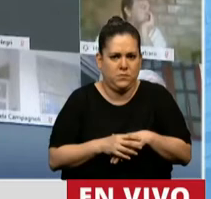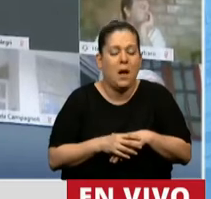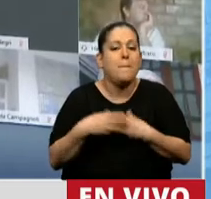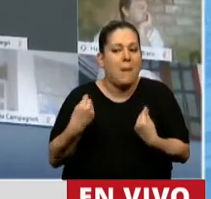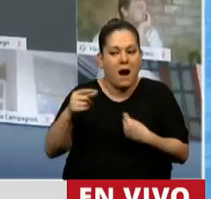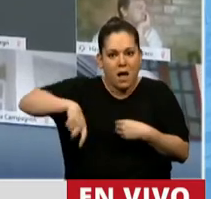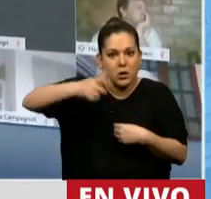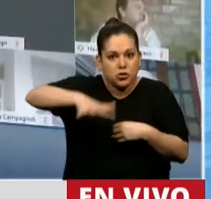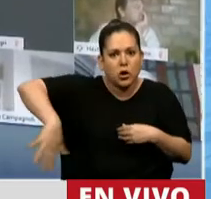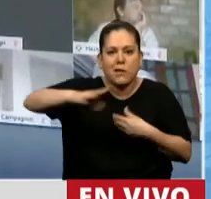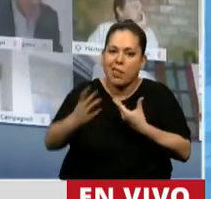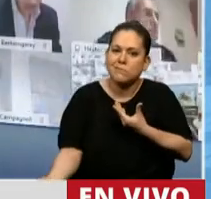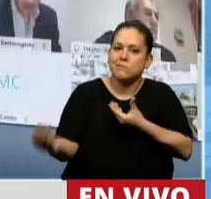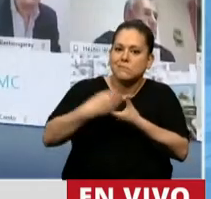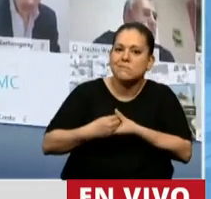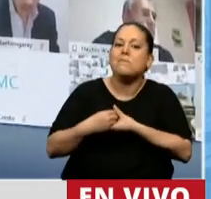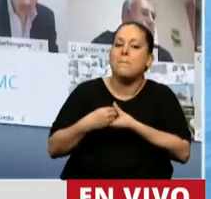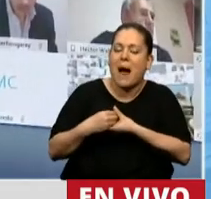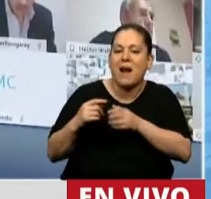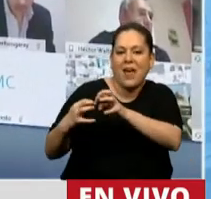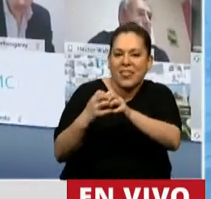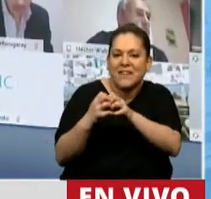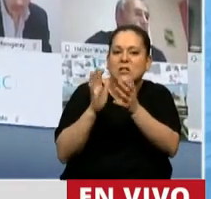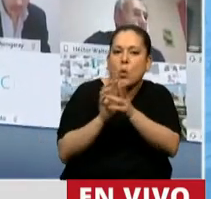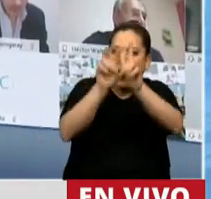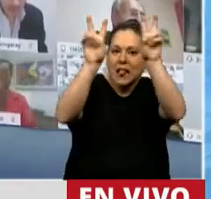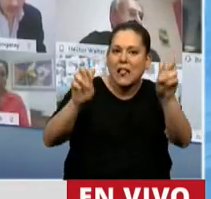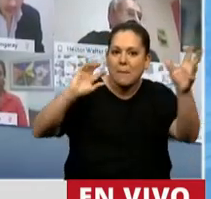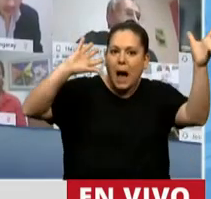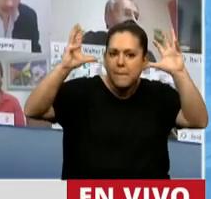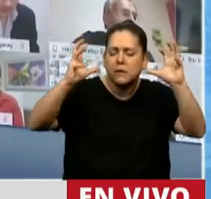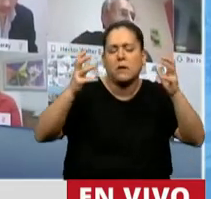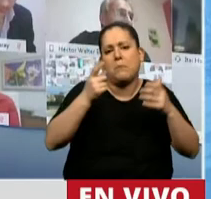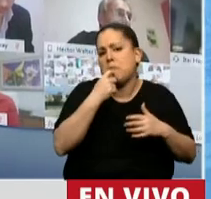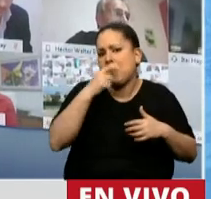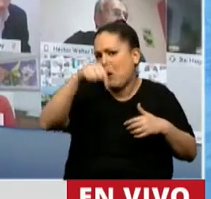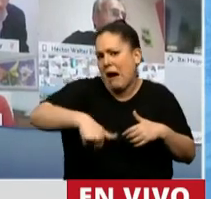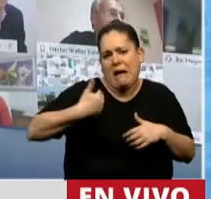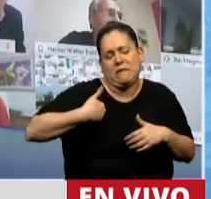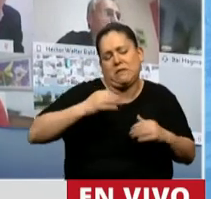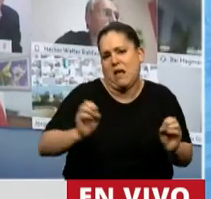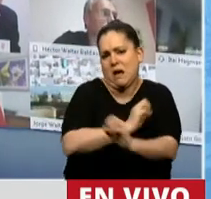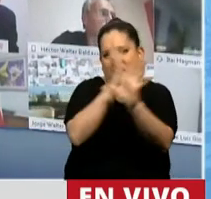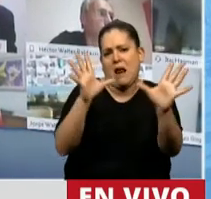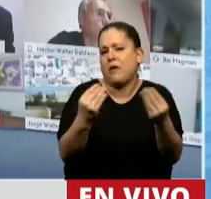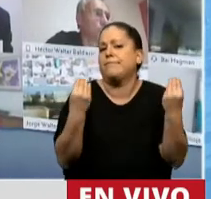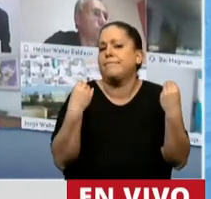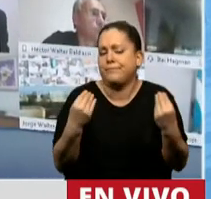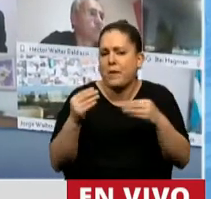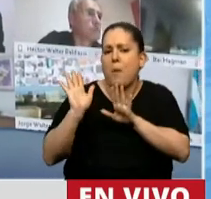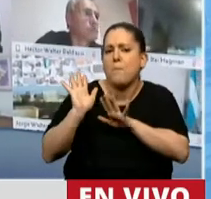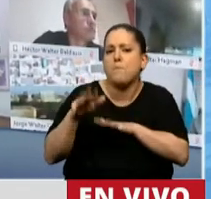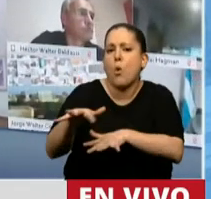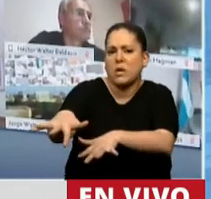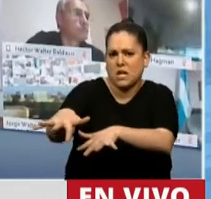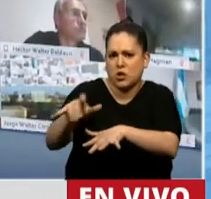la sociedad en cuestiones ambientales, tenemos ejemplos muy claros en la Argentina, como por ejemplo lo que fue la movilización de